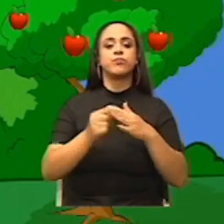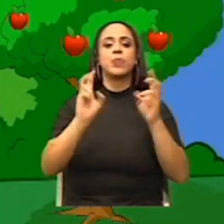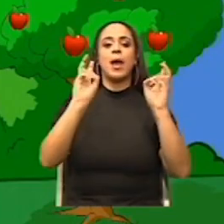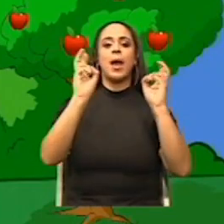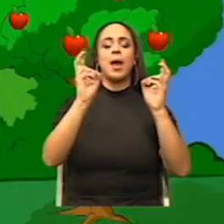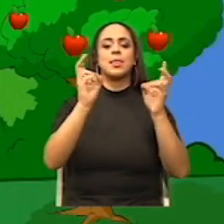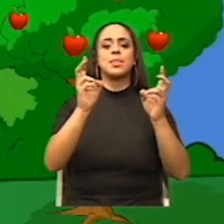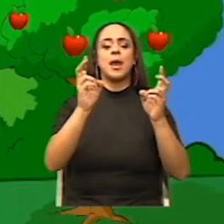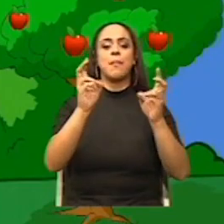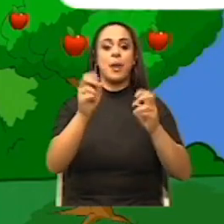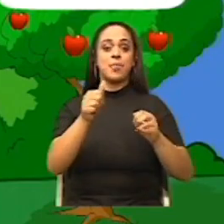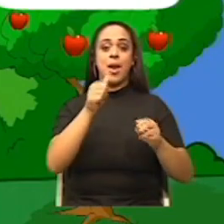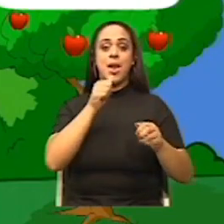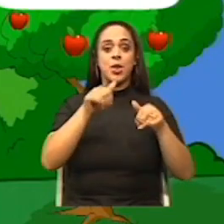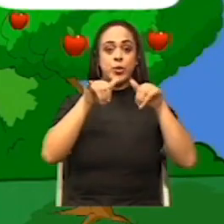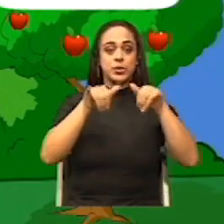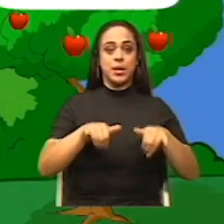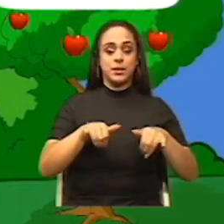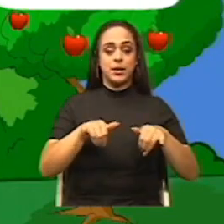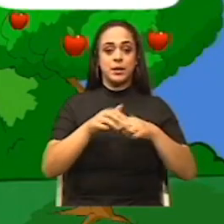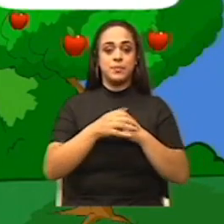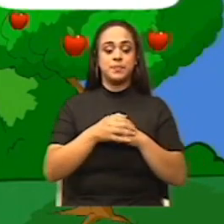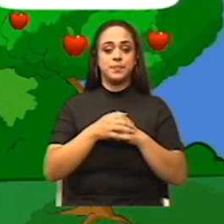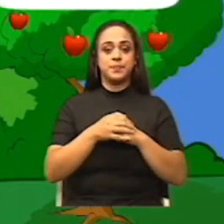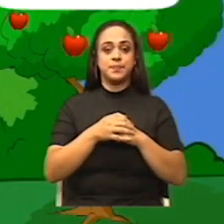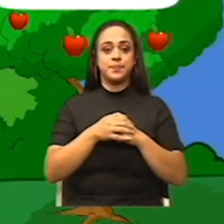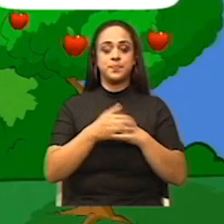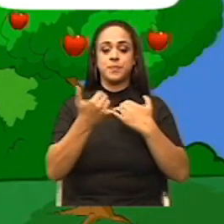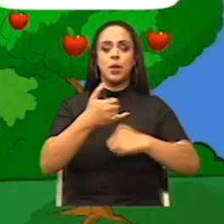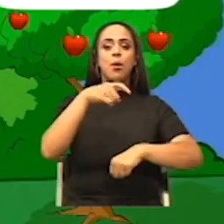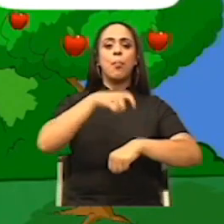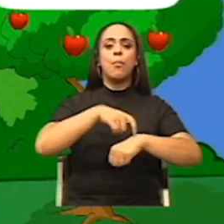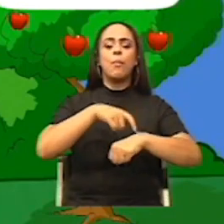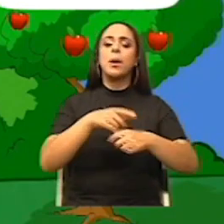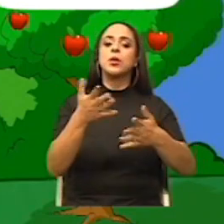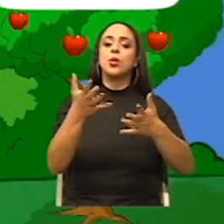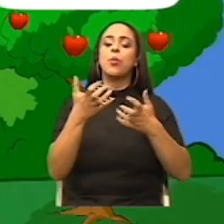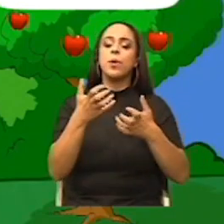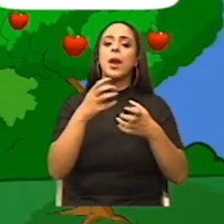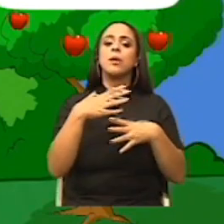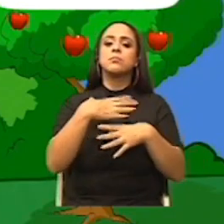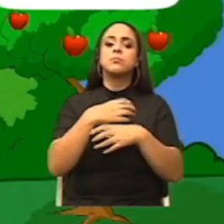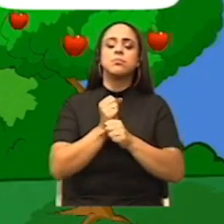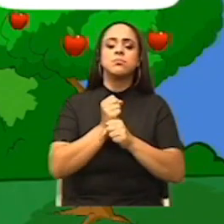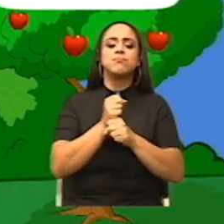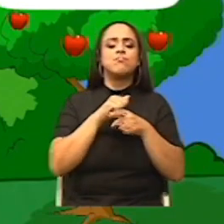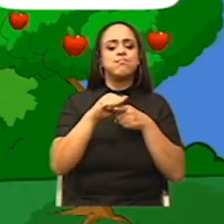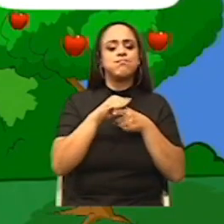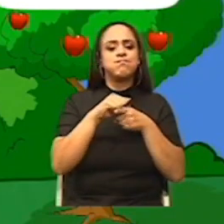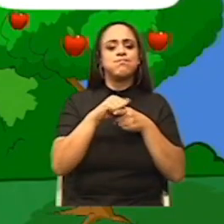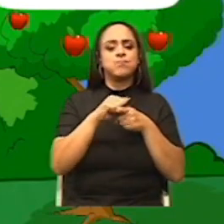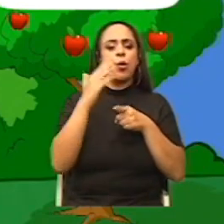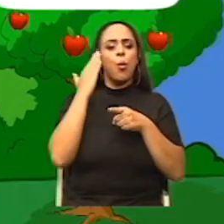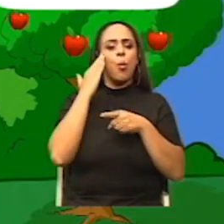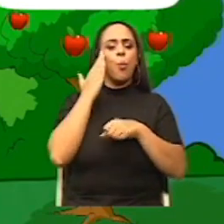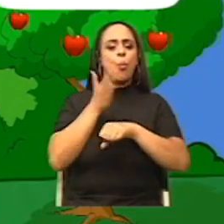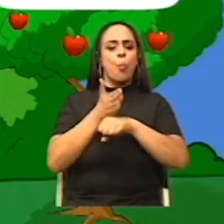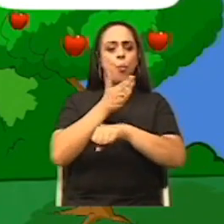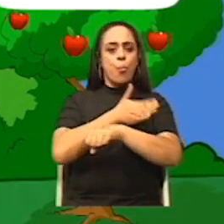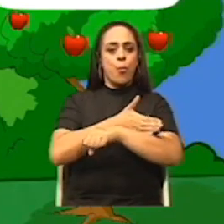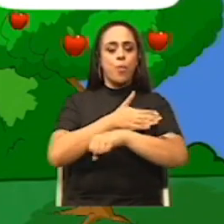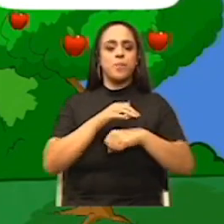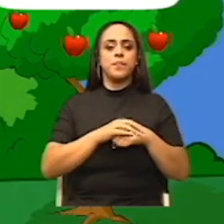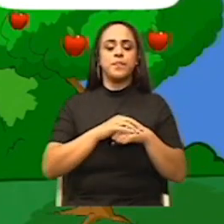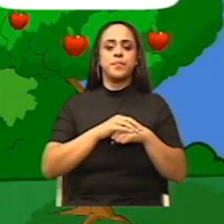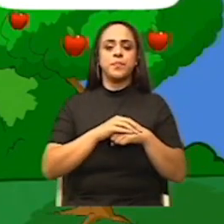hidrostática. Así que, en este momento, quiero que realicemos un repaso de conocimientos previos. Esos conocimientos